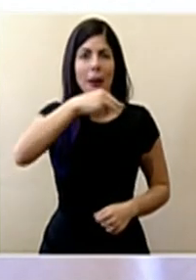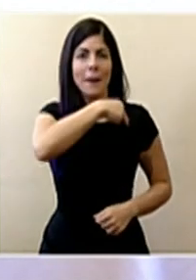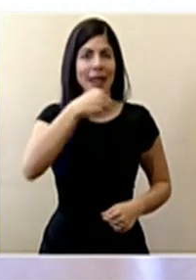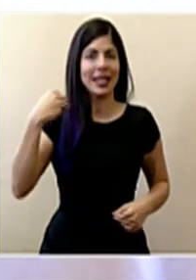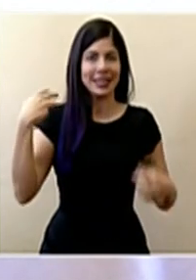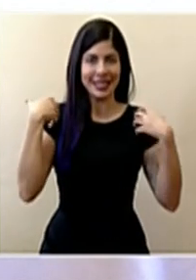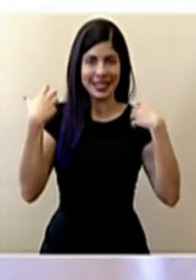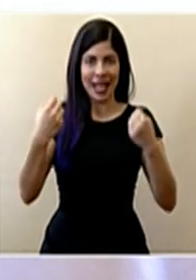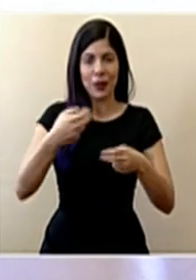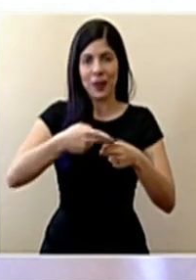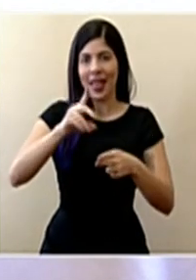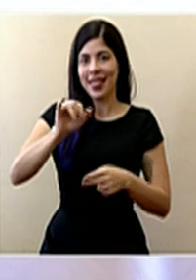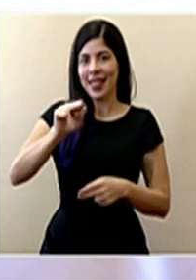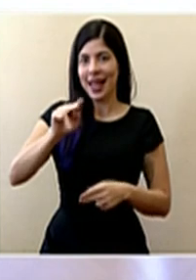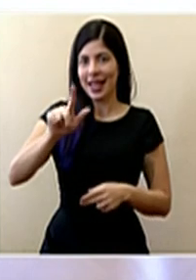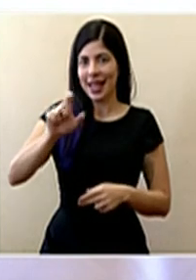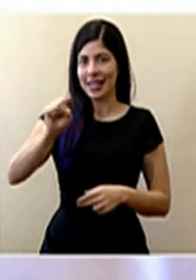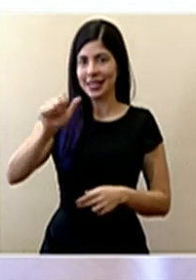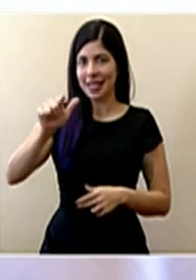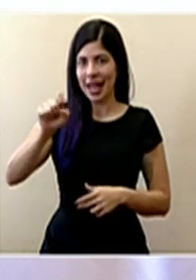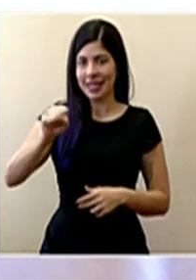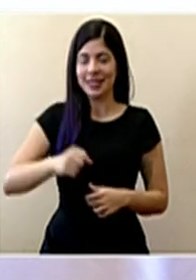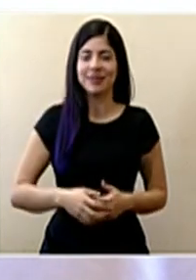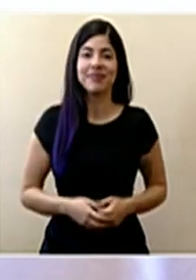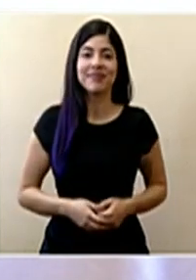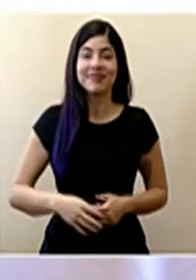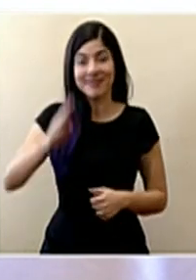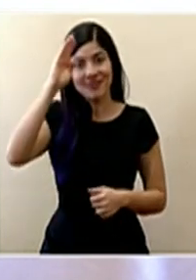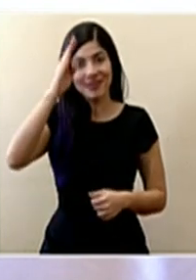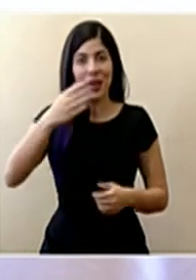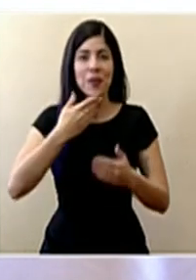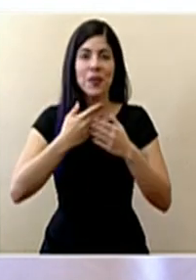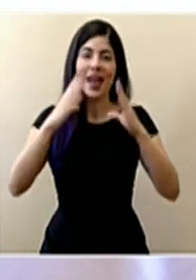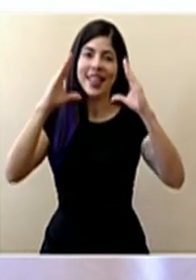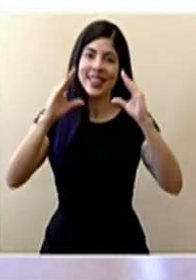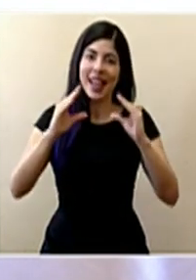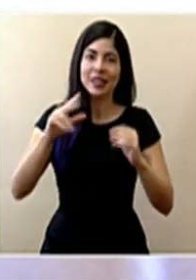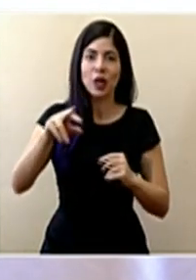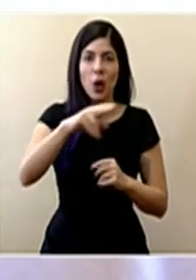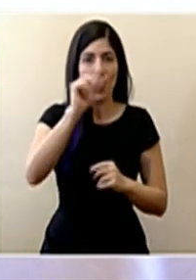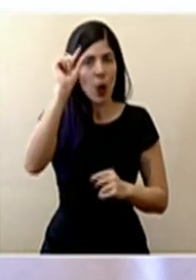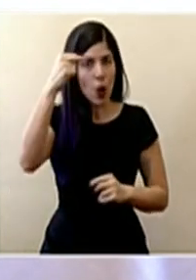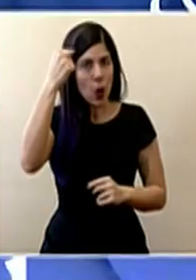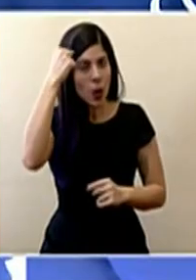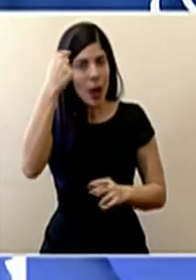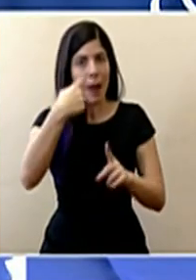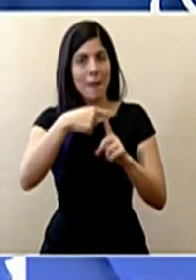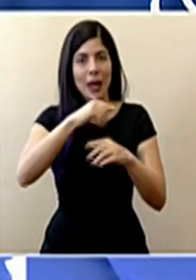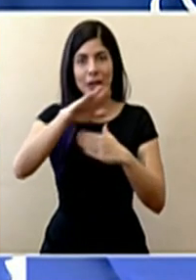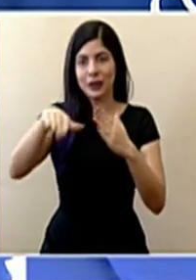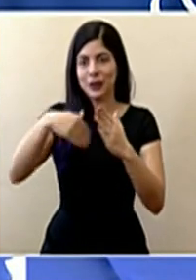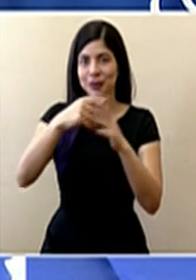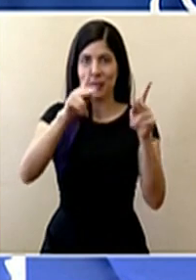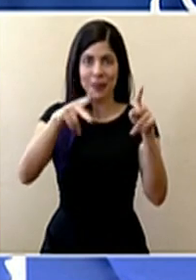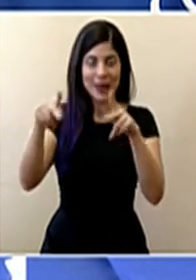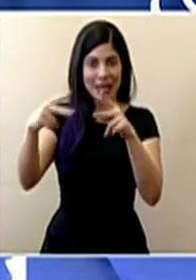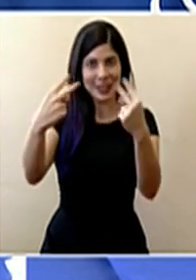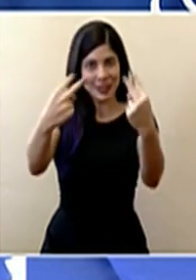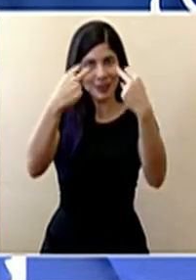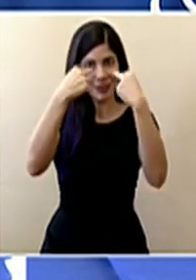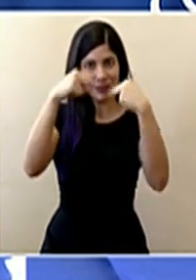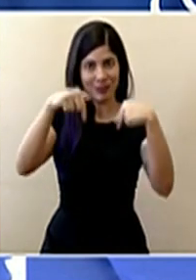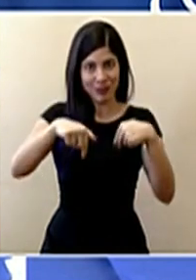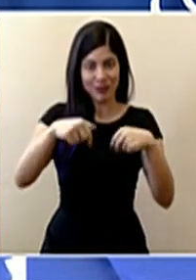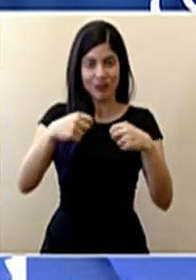ministro de Salud, Daniel Salas. Bueno, tardes a los compañeros de gobierno, todos los que están sintonizando la